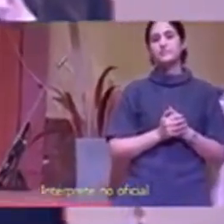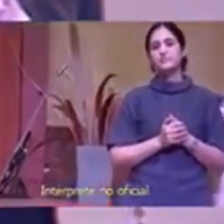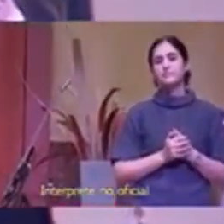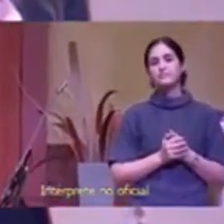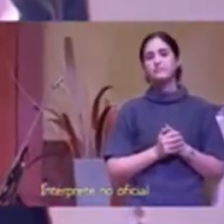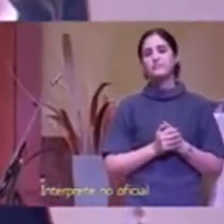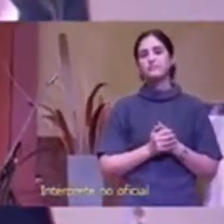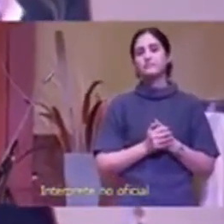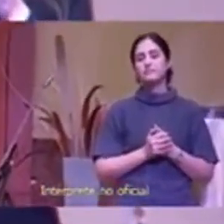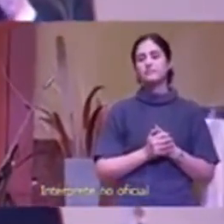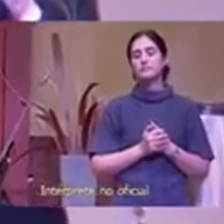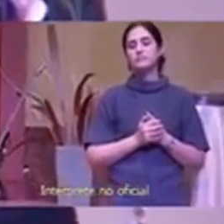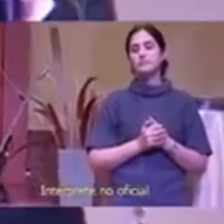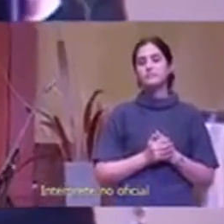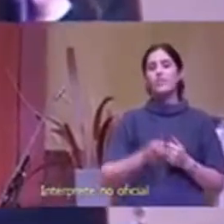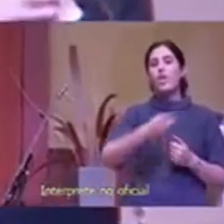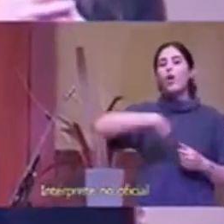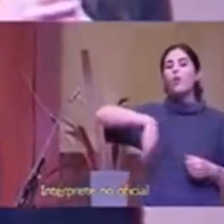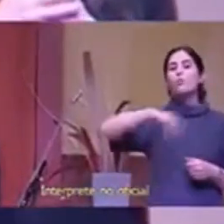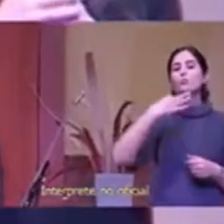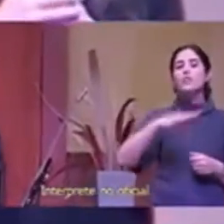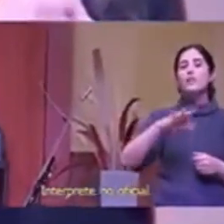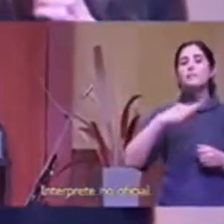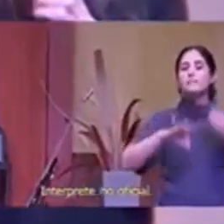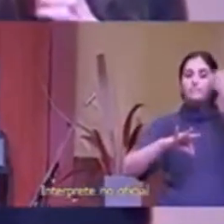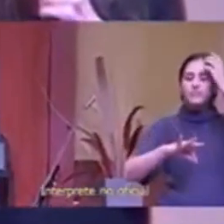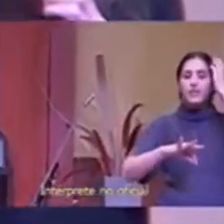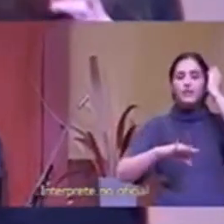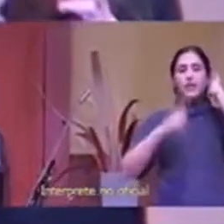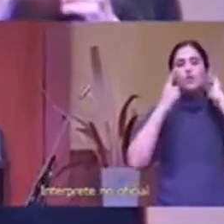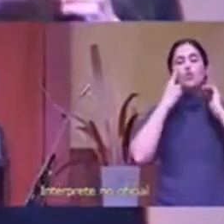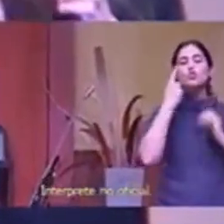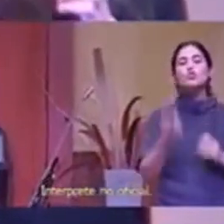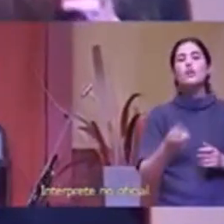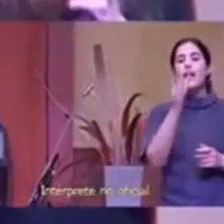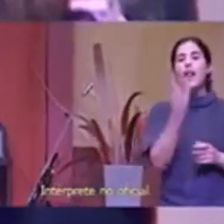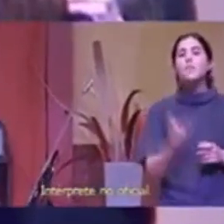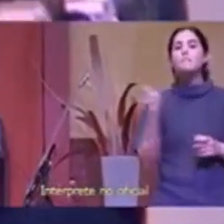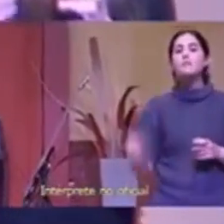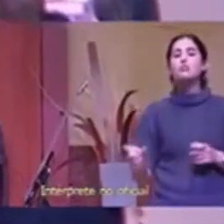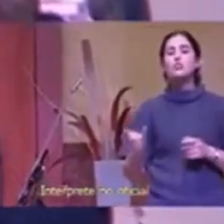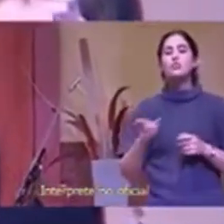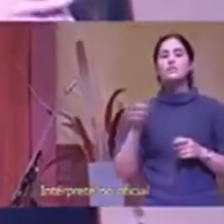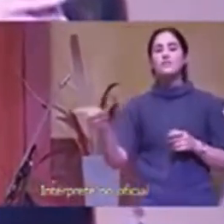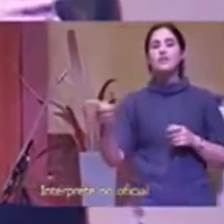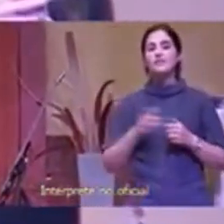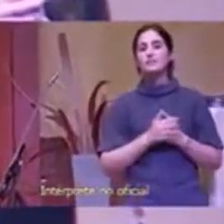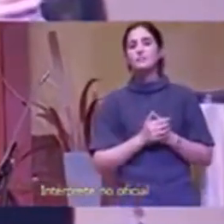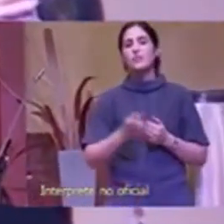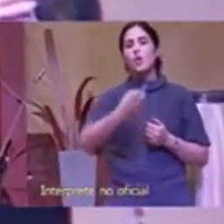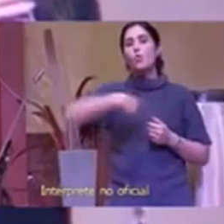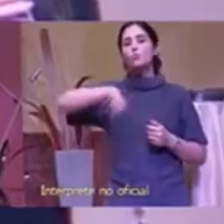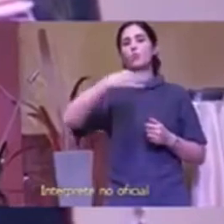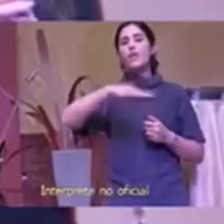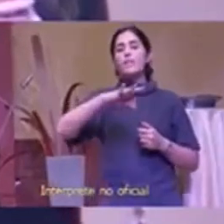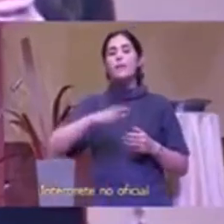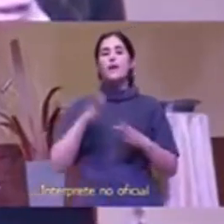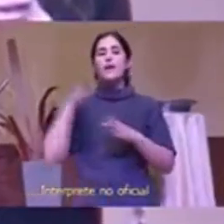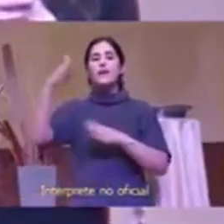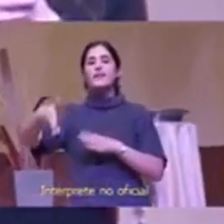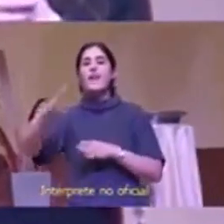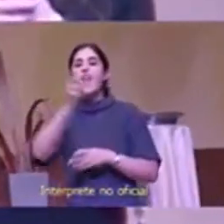recursos acá con los élites vayan a las universidades de este mundo porque